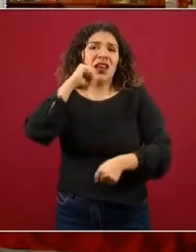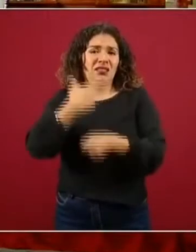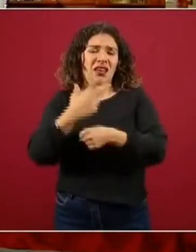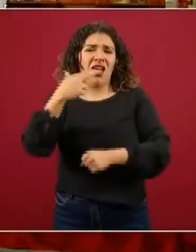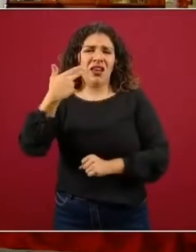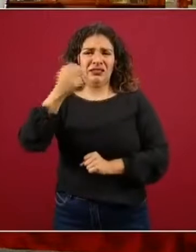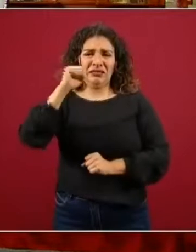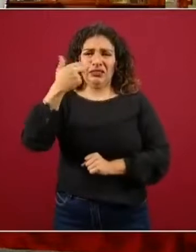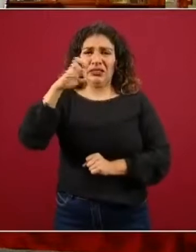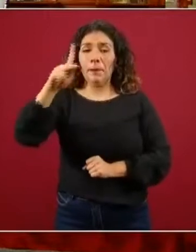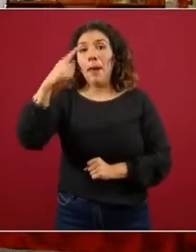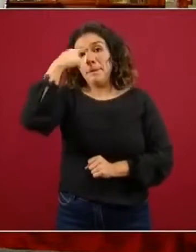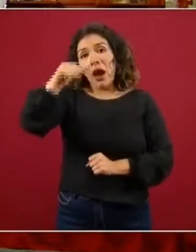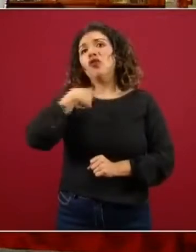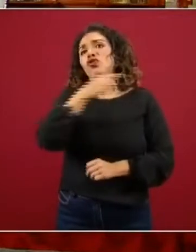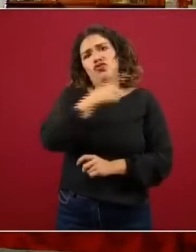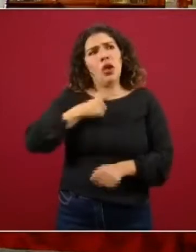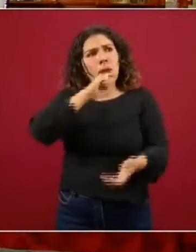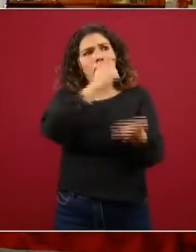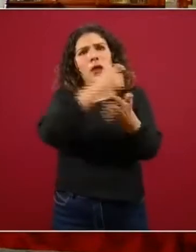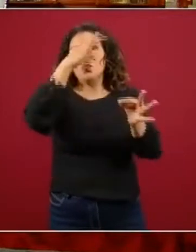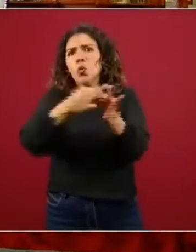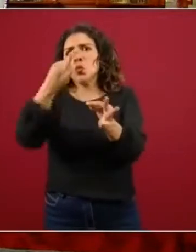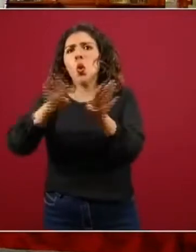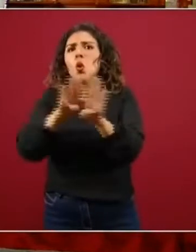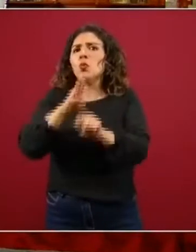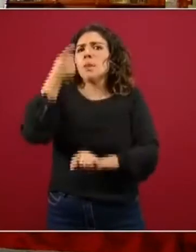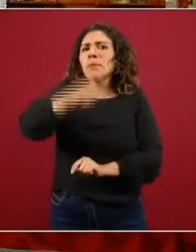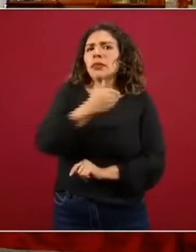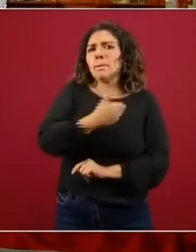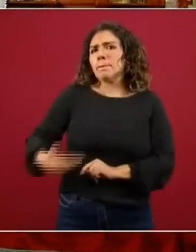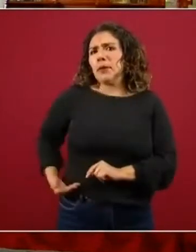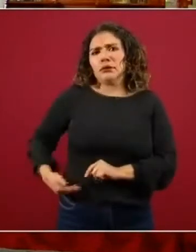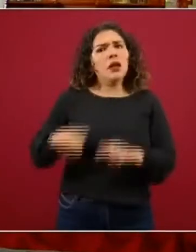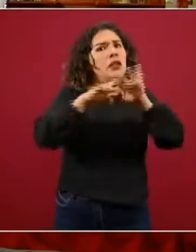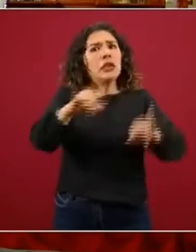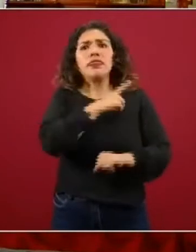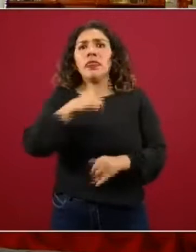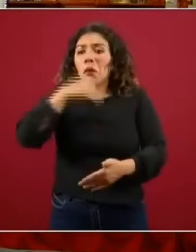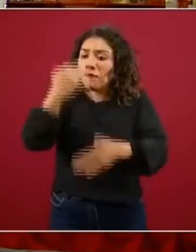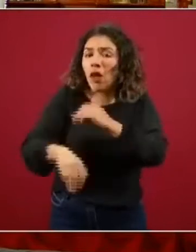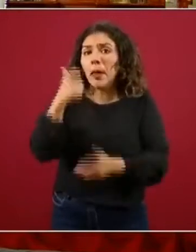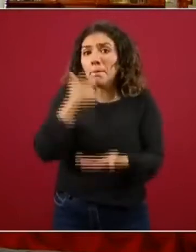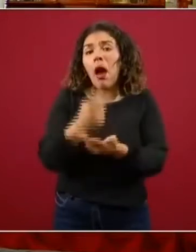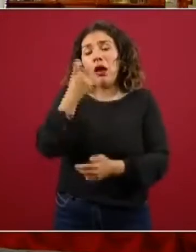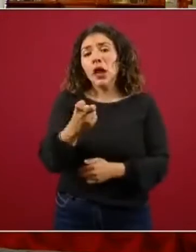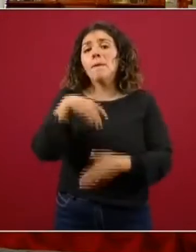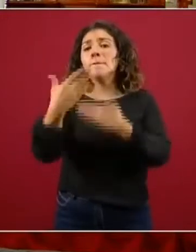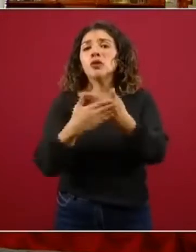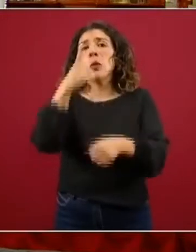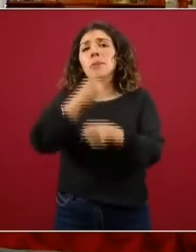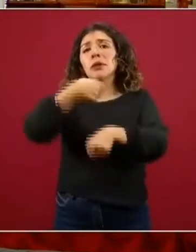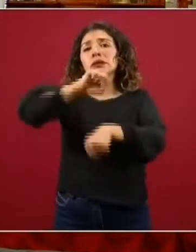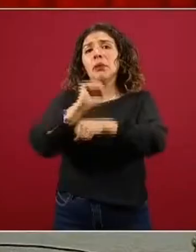Hacienda para que no dejemos de pagar, como lo ordenó el presidente, a nadie. Y esto será a partir de la primera semana de